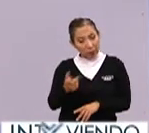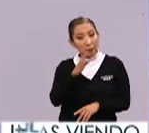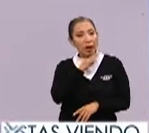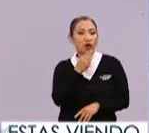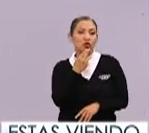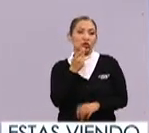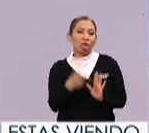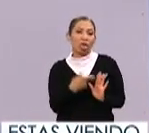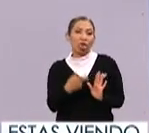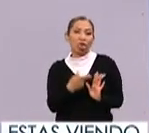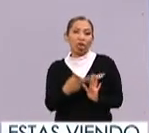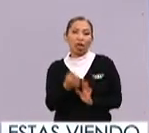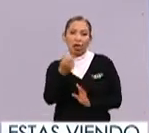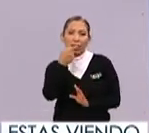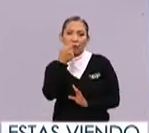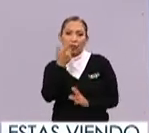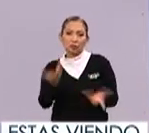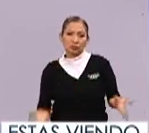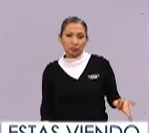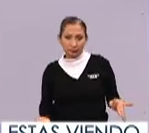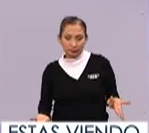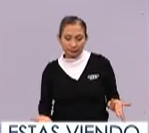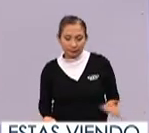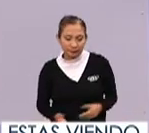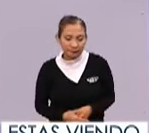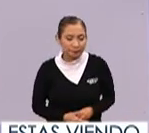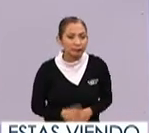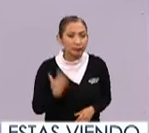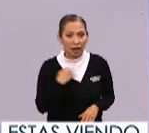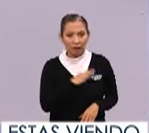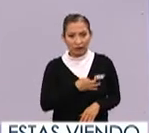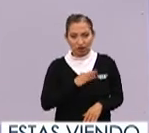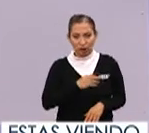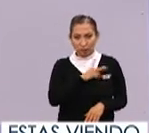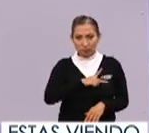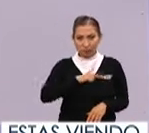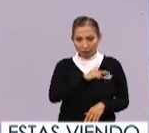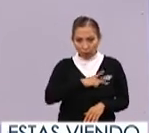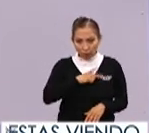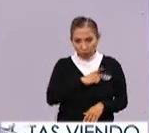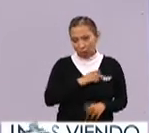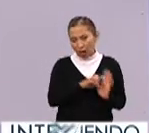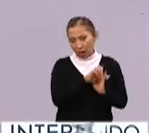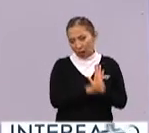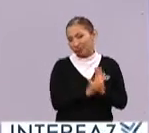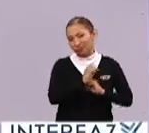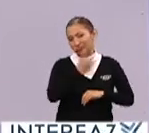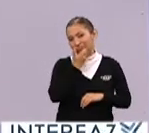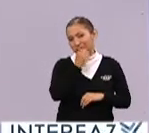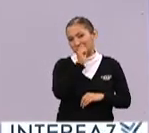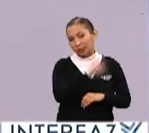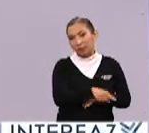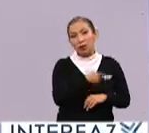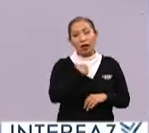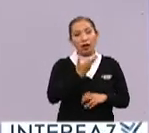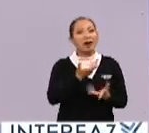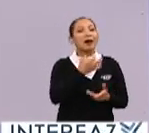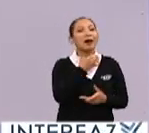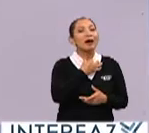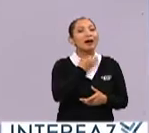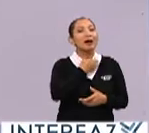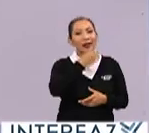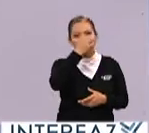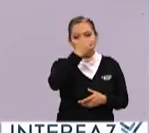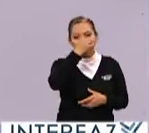mal uso de los antibióticos, bien lo comentabas. Infecciones virales, por ejemplo, ejemplo más clásico, pues son las infecciones